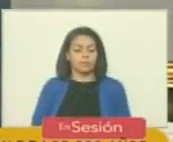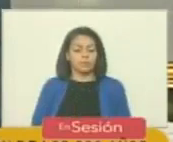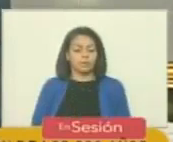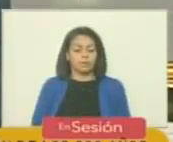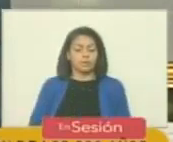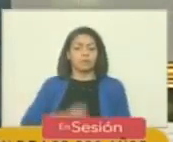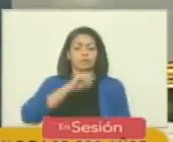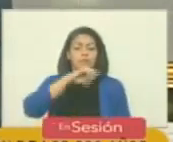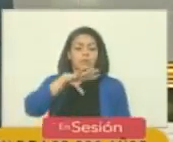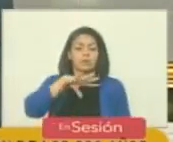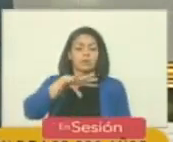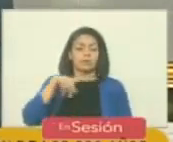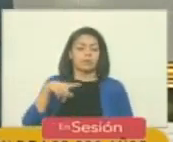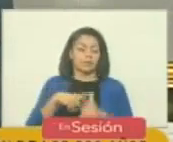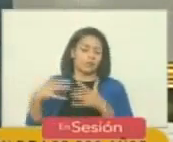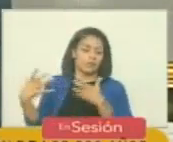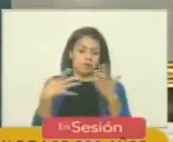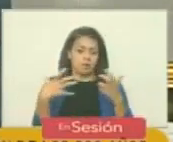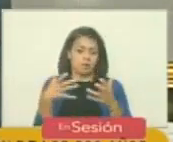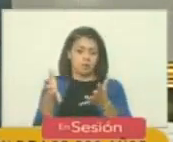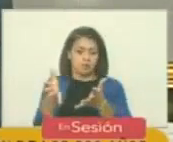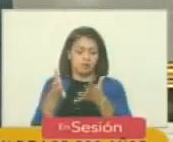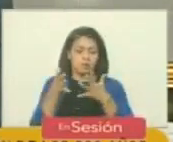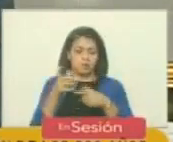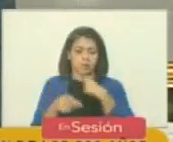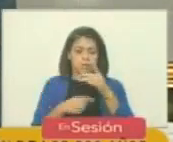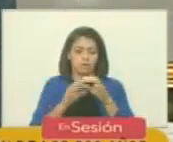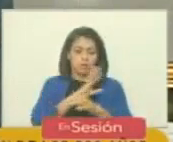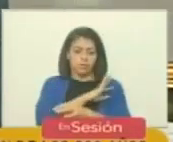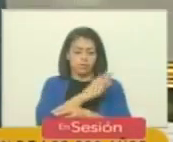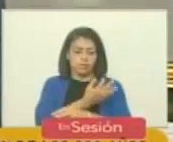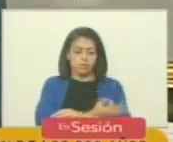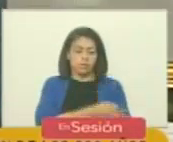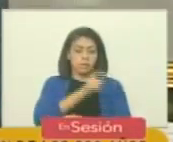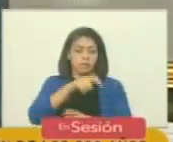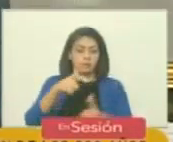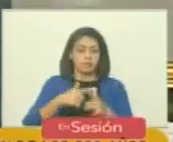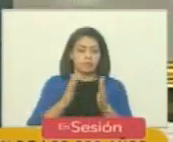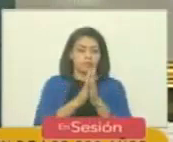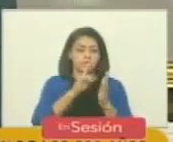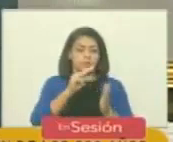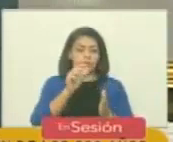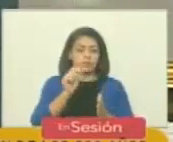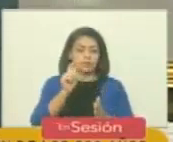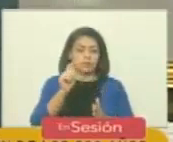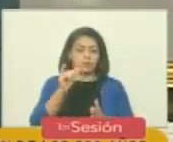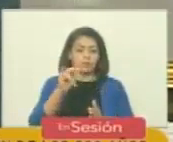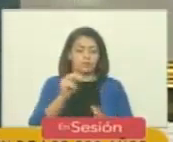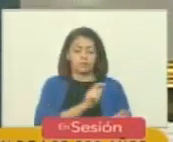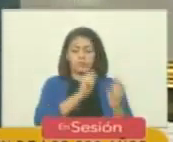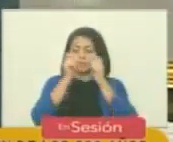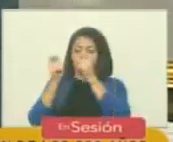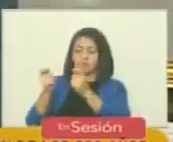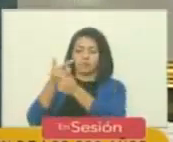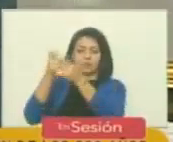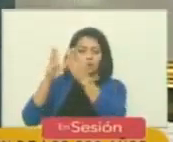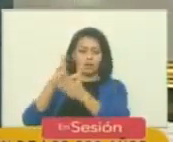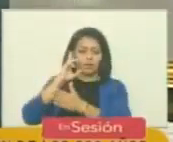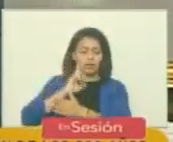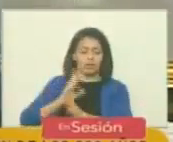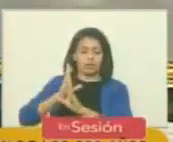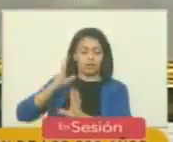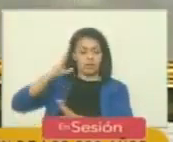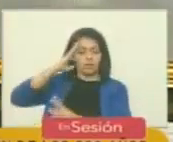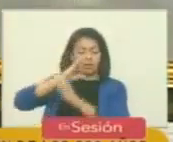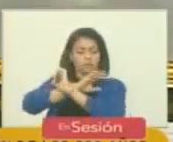histórico de la batalla a la victoria de las fuerzas patriotas San Martín dejó al mando del libertador Simón Bolívar tropas